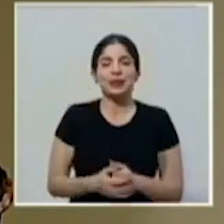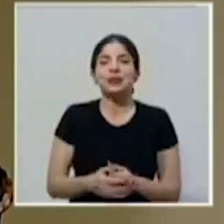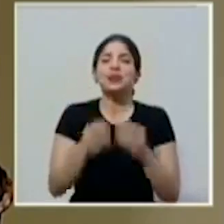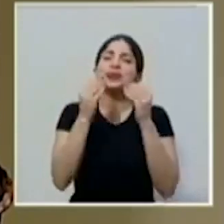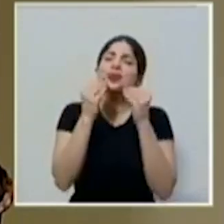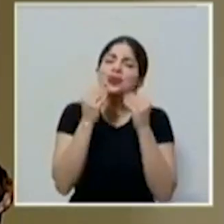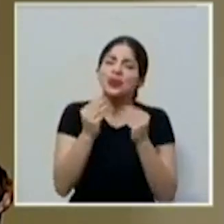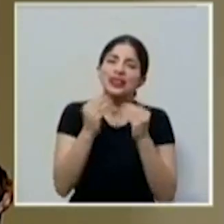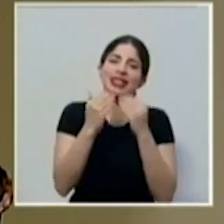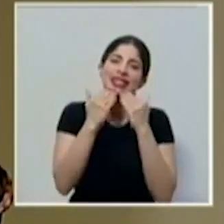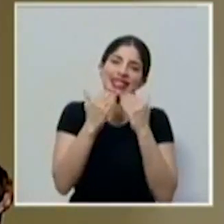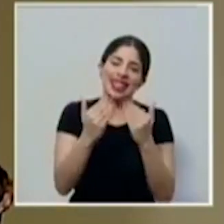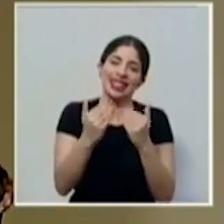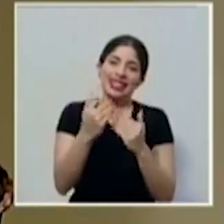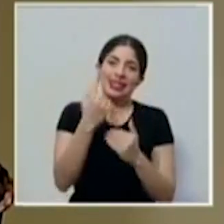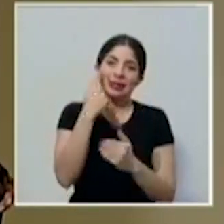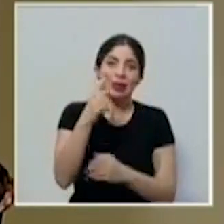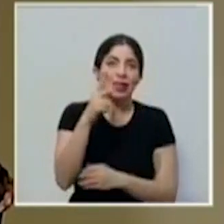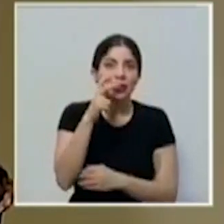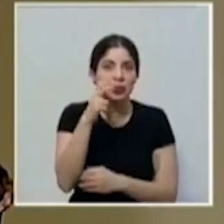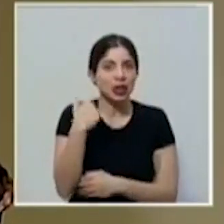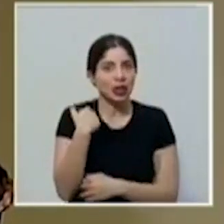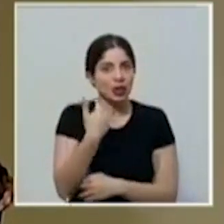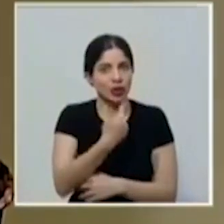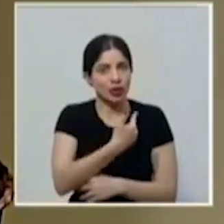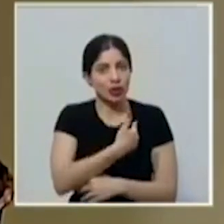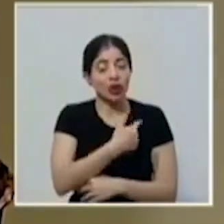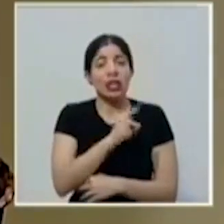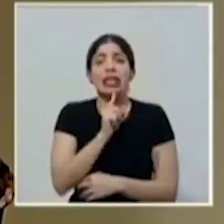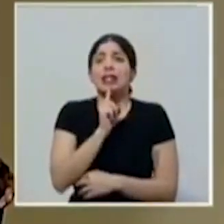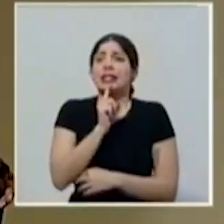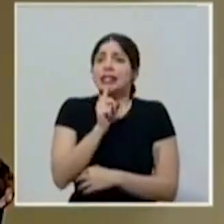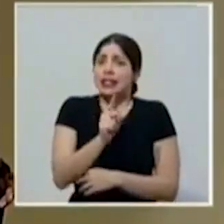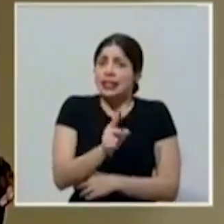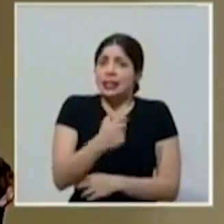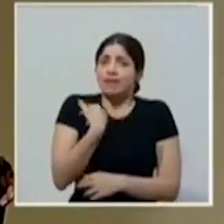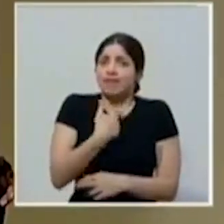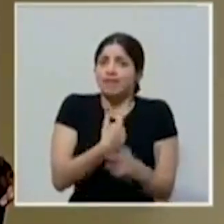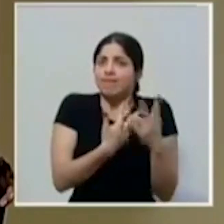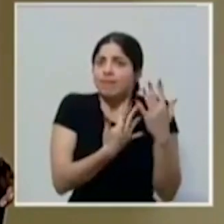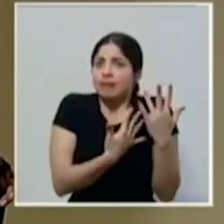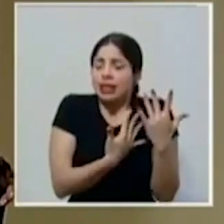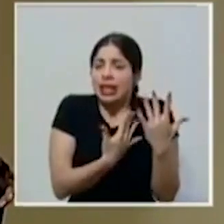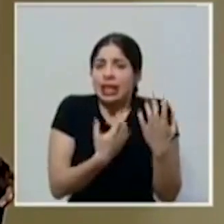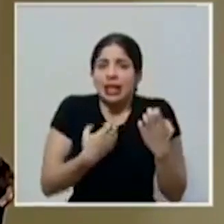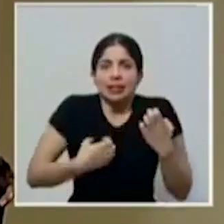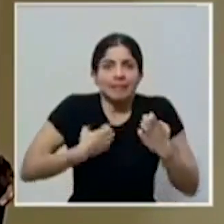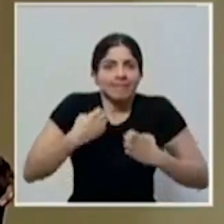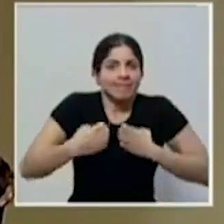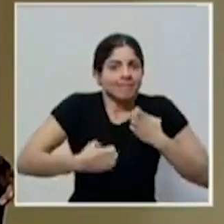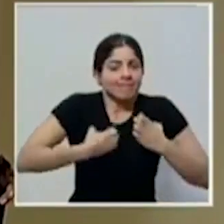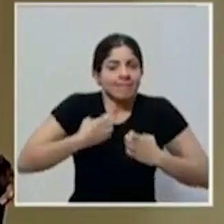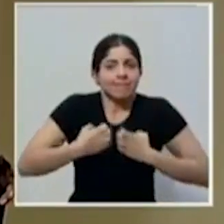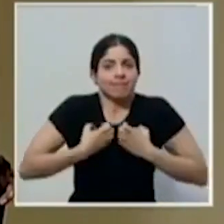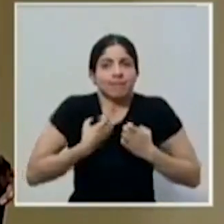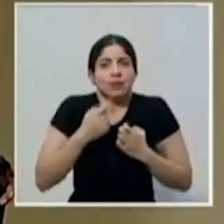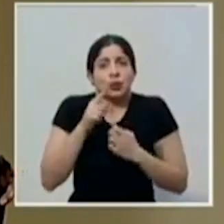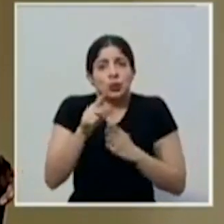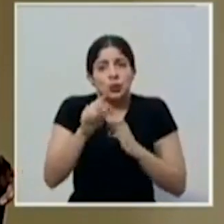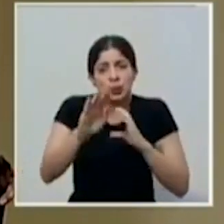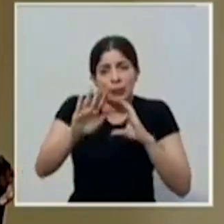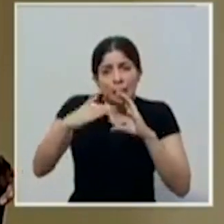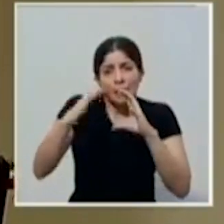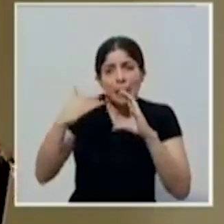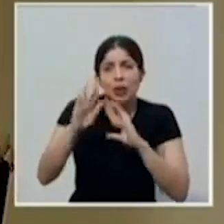Muchísimas gracias por escucharnos y realmente esperamos con muchísimo entusiasmo que nos envíen